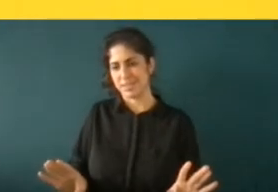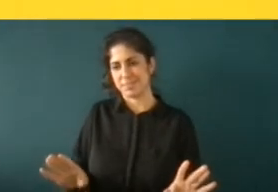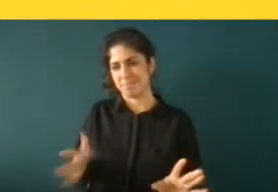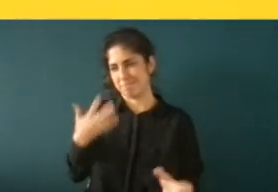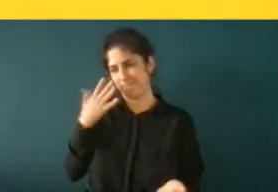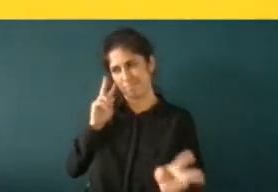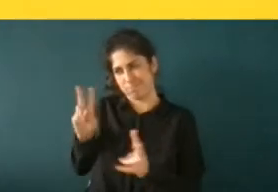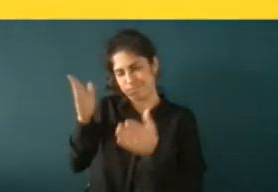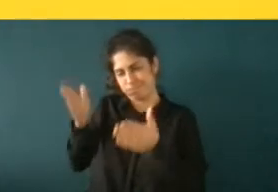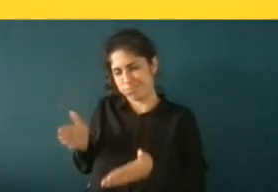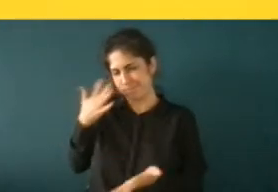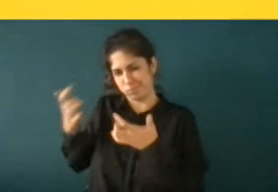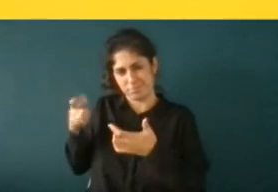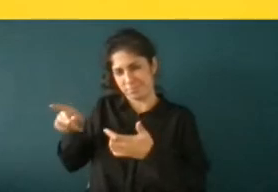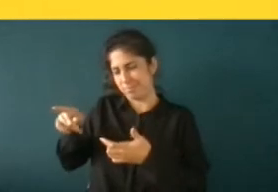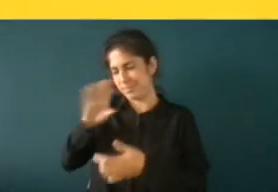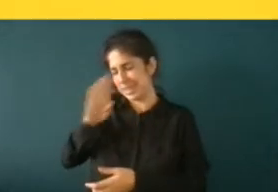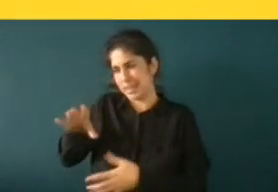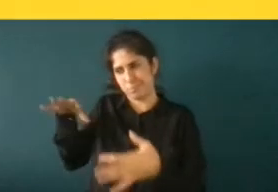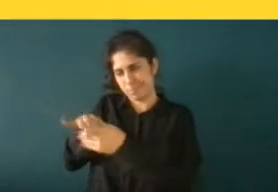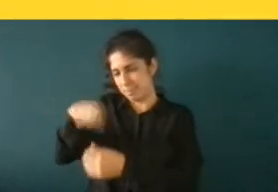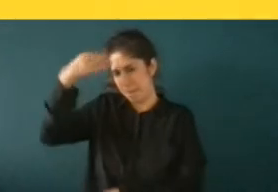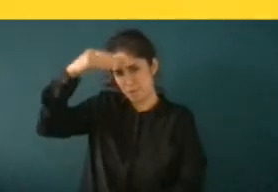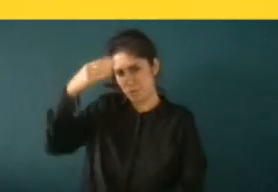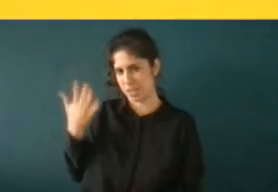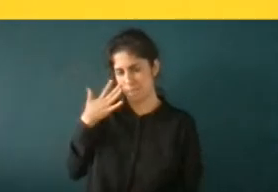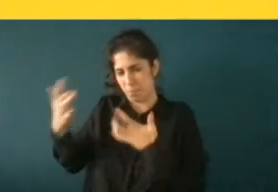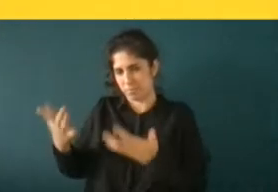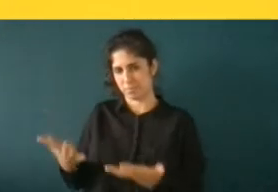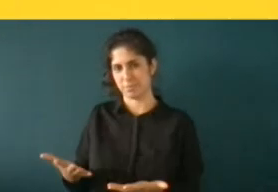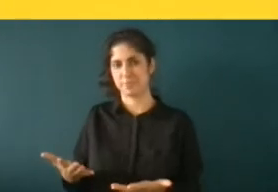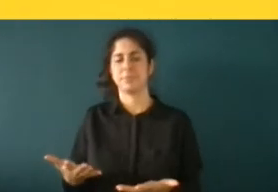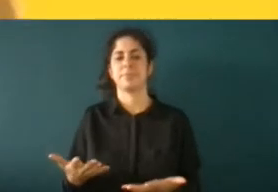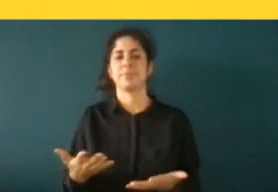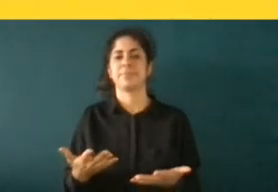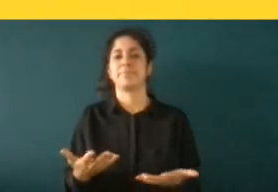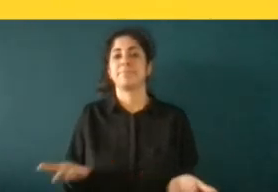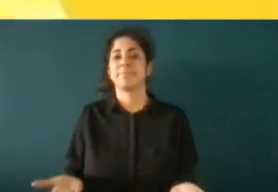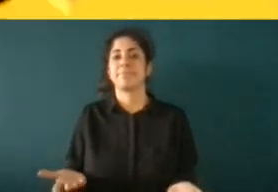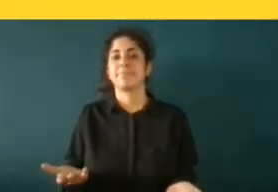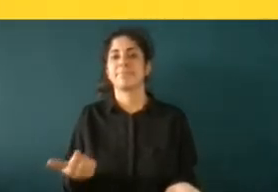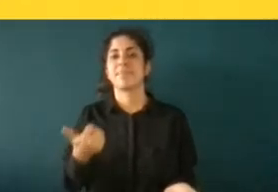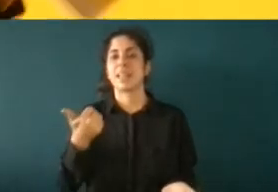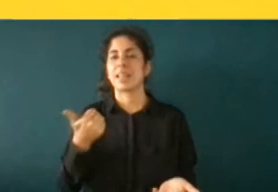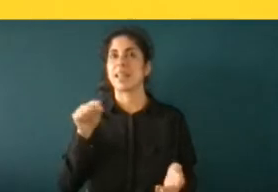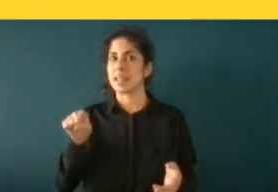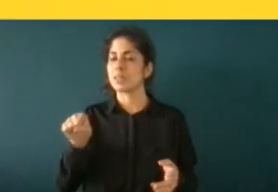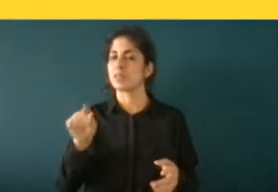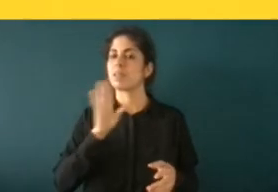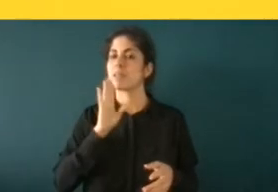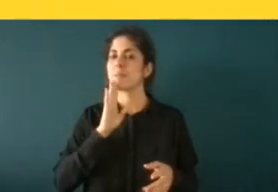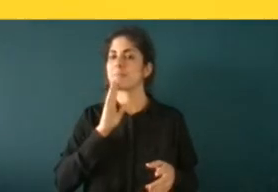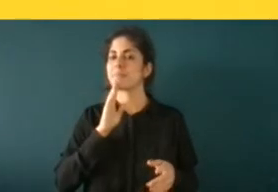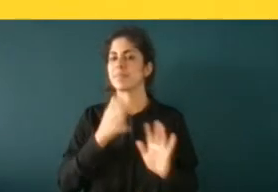le relacionan con un marroquí pues este es un tema que comenté antes un poco por encima